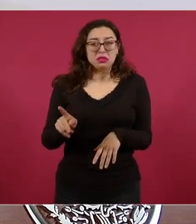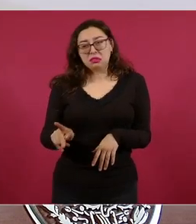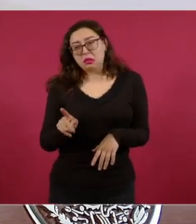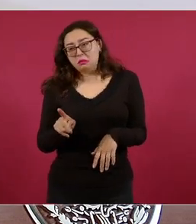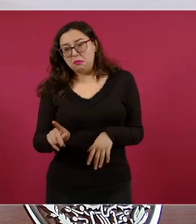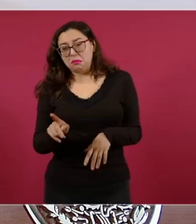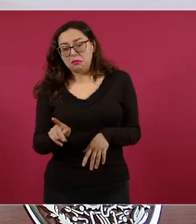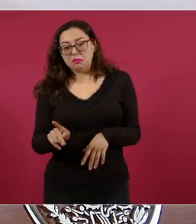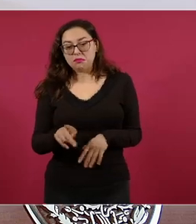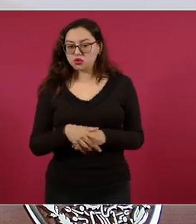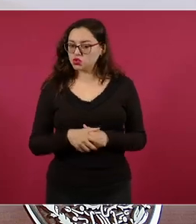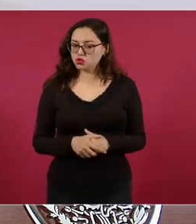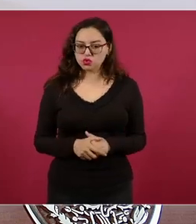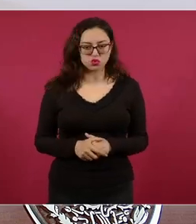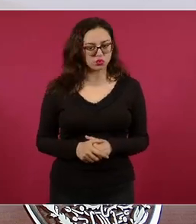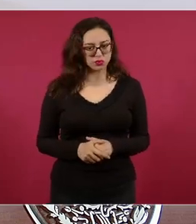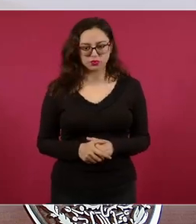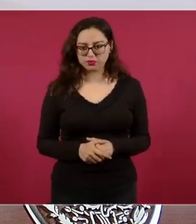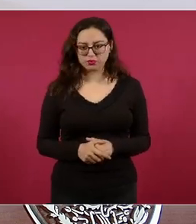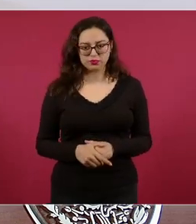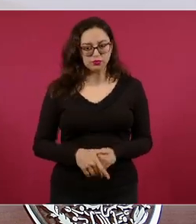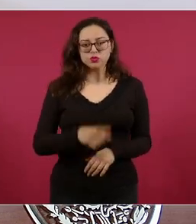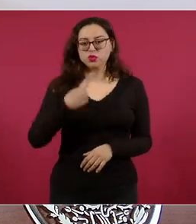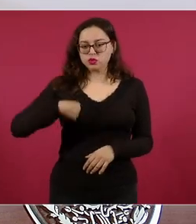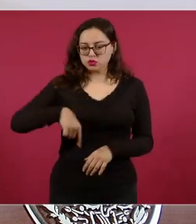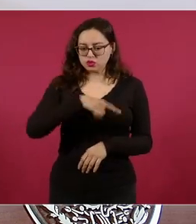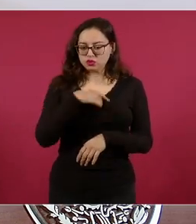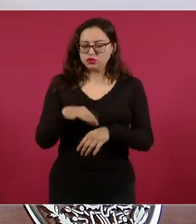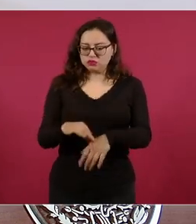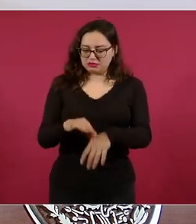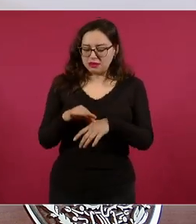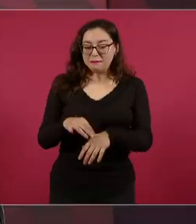porque eso también ya es tiempo de que se aclare.